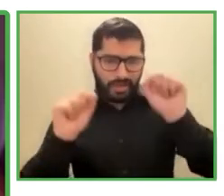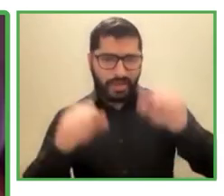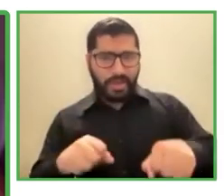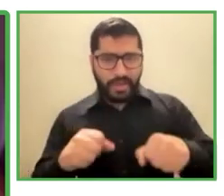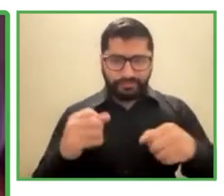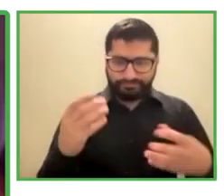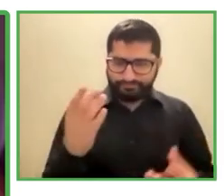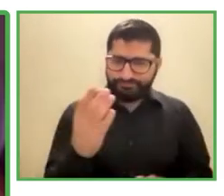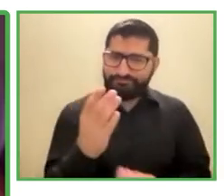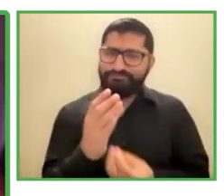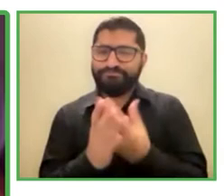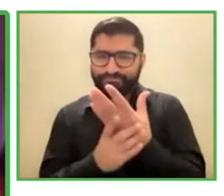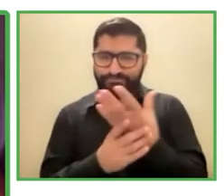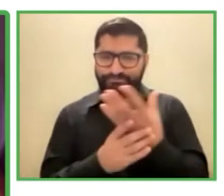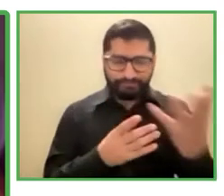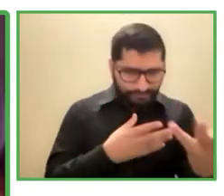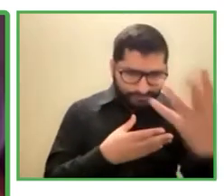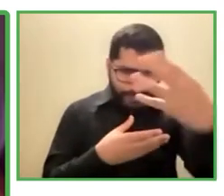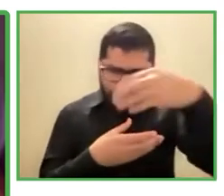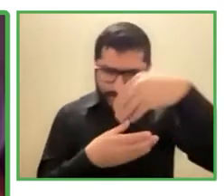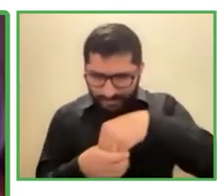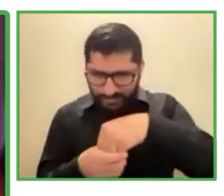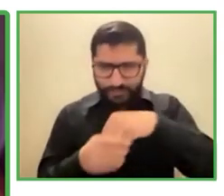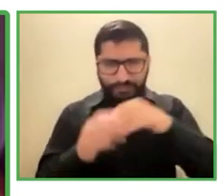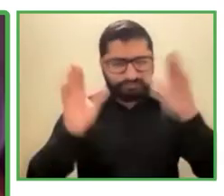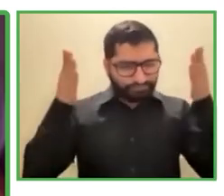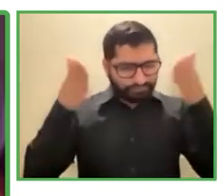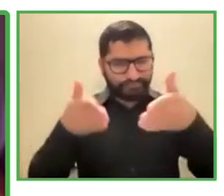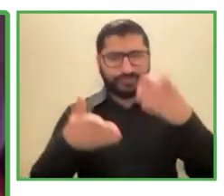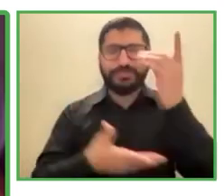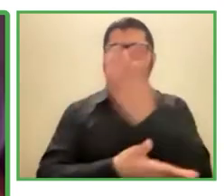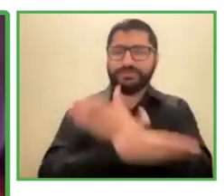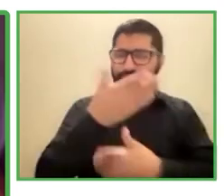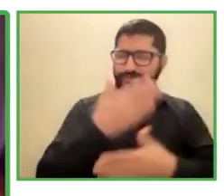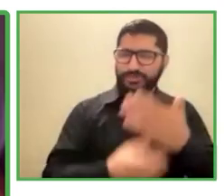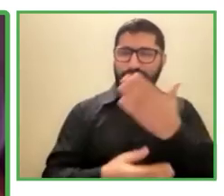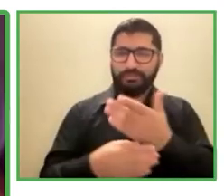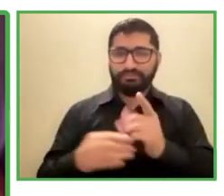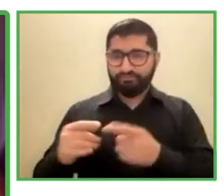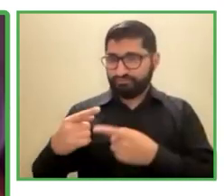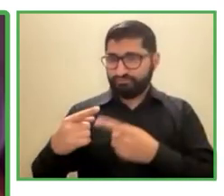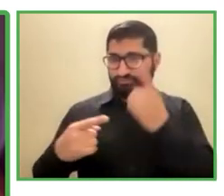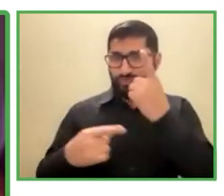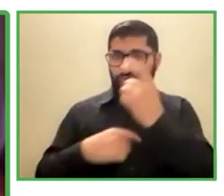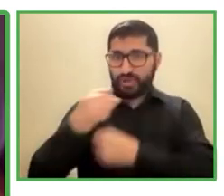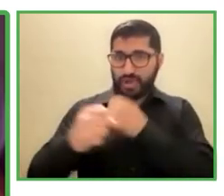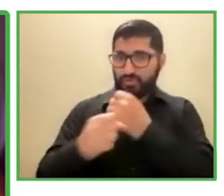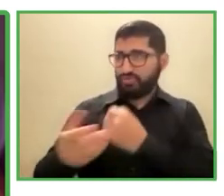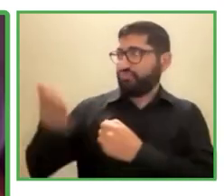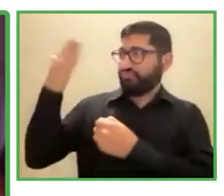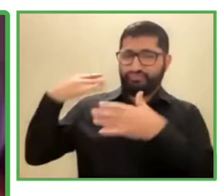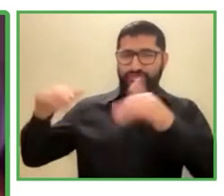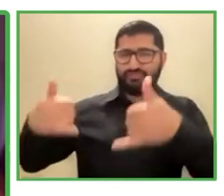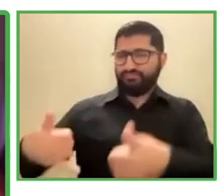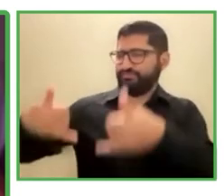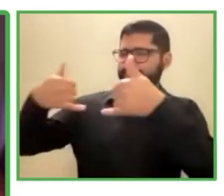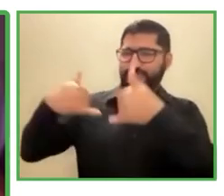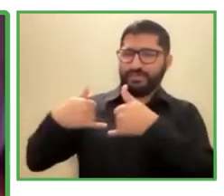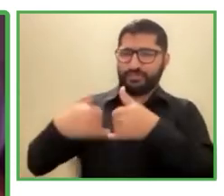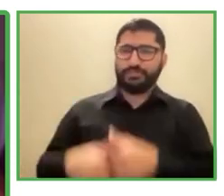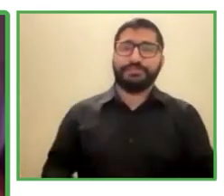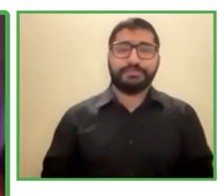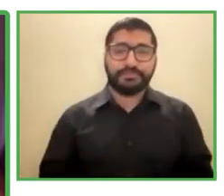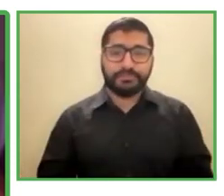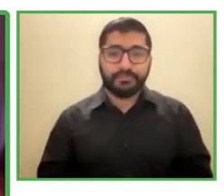participé el año pasado en la premiación fue un éxito la verdad fue una